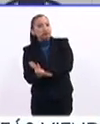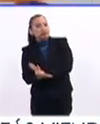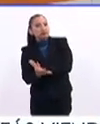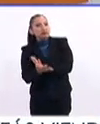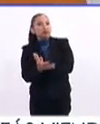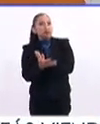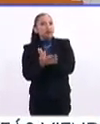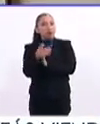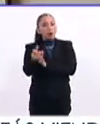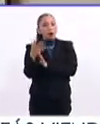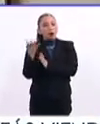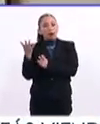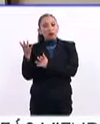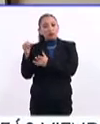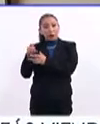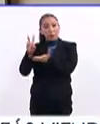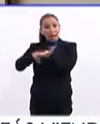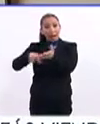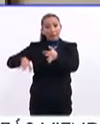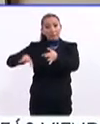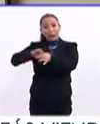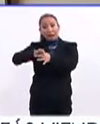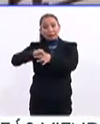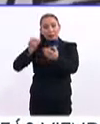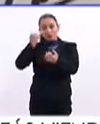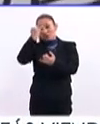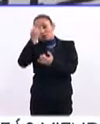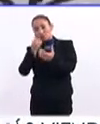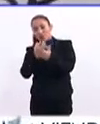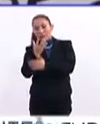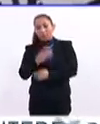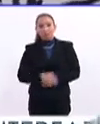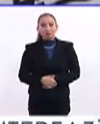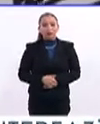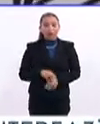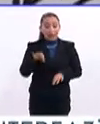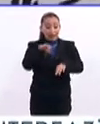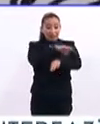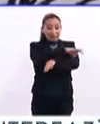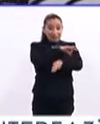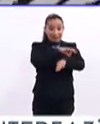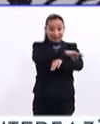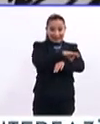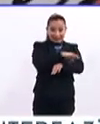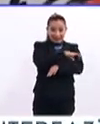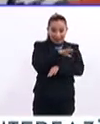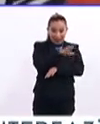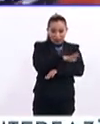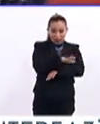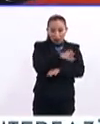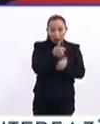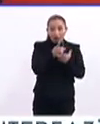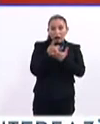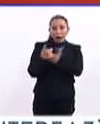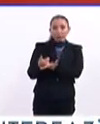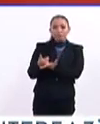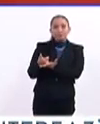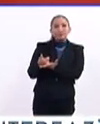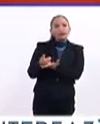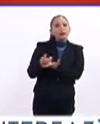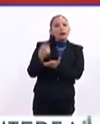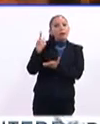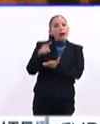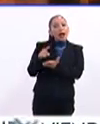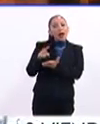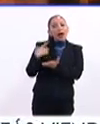incorpora un valor agregado y una innovación. Entonces el diseño lo que ayuda es